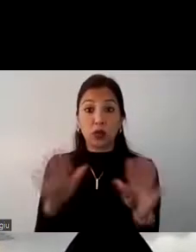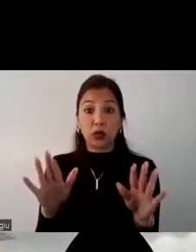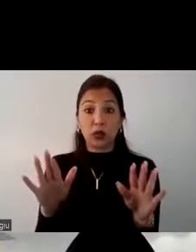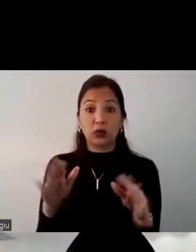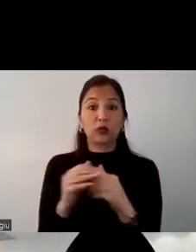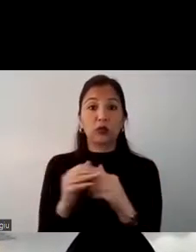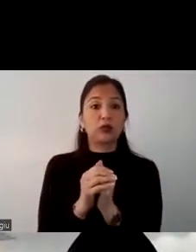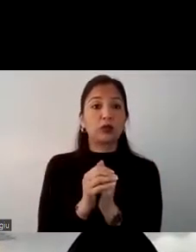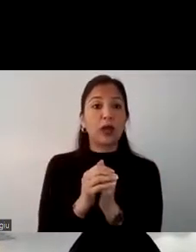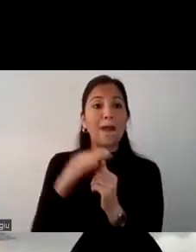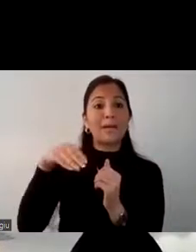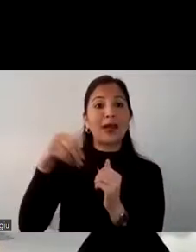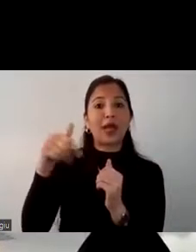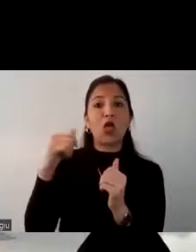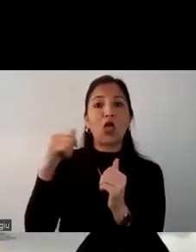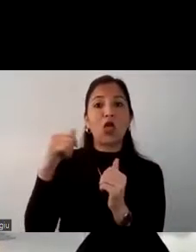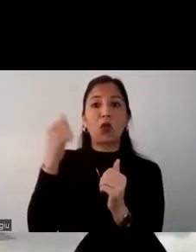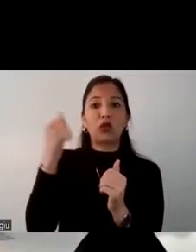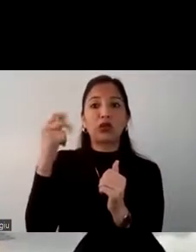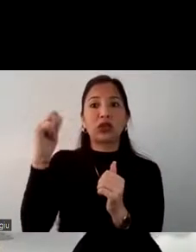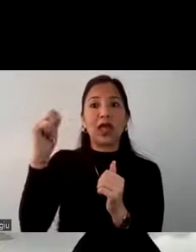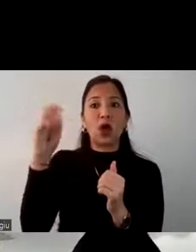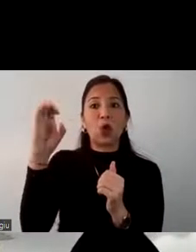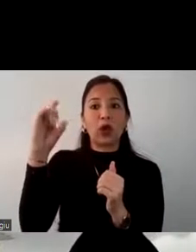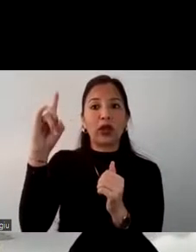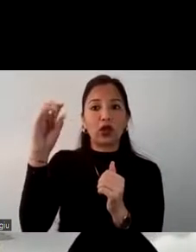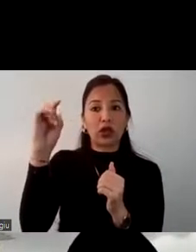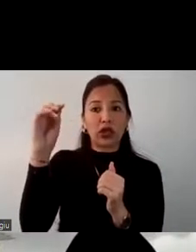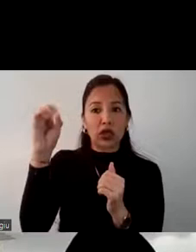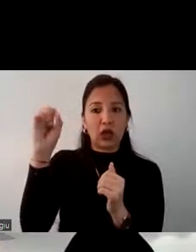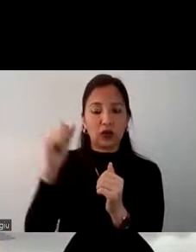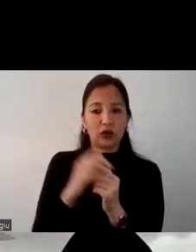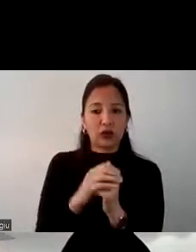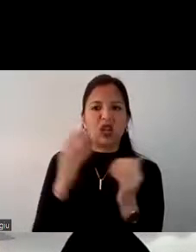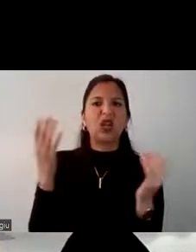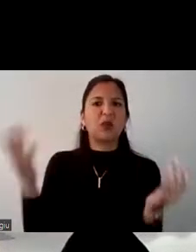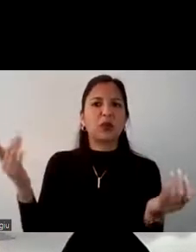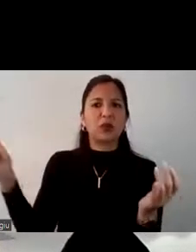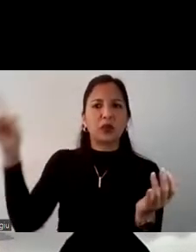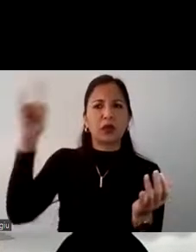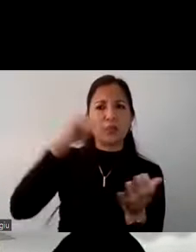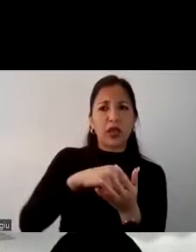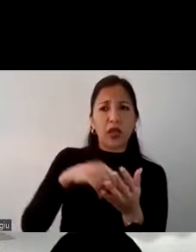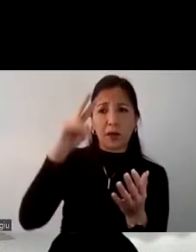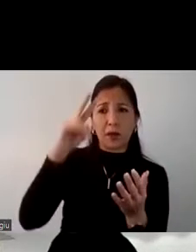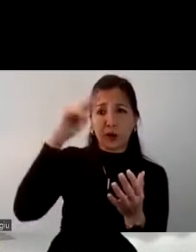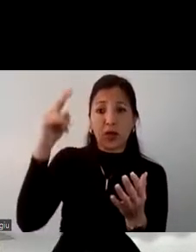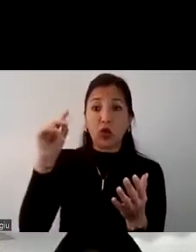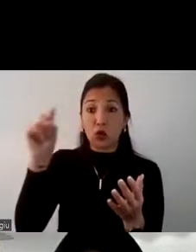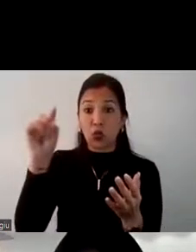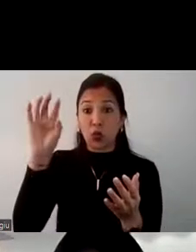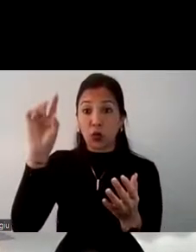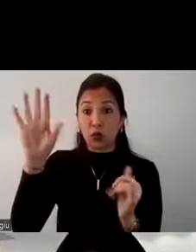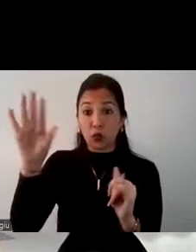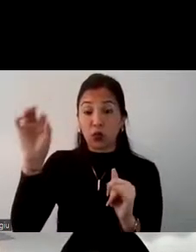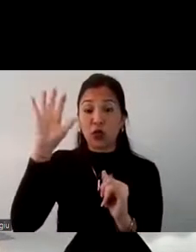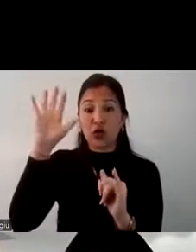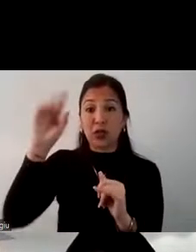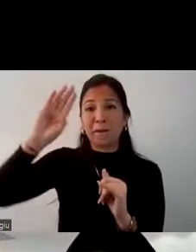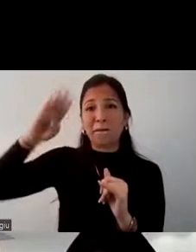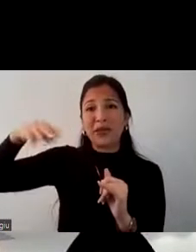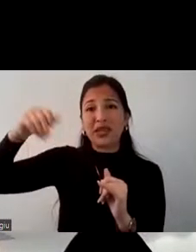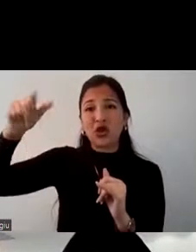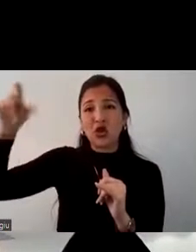potencial ecuatoriano el mercado potencial de viajeros por vacaciones al Perú está conformado por 1.6 millones de ecuatorianos